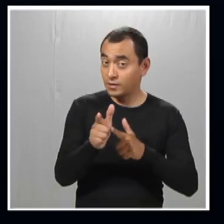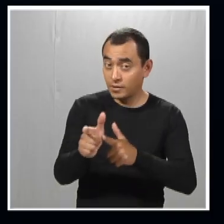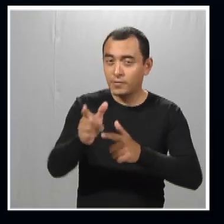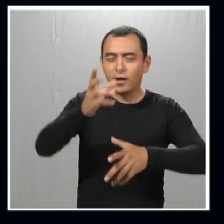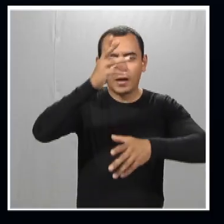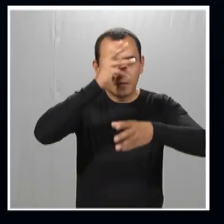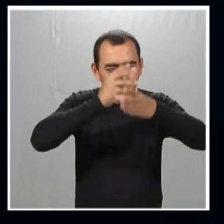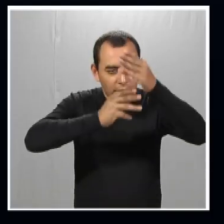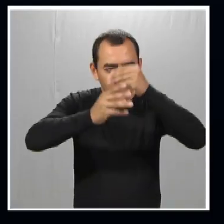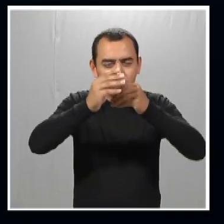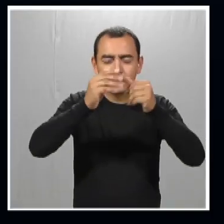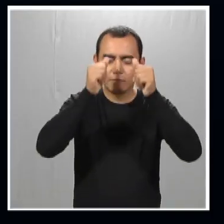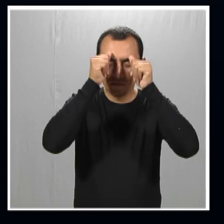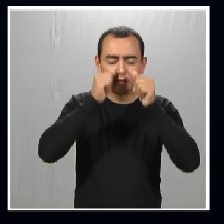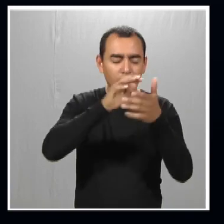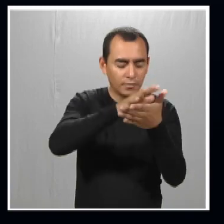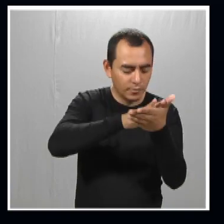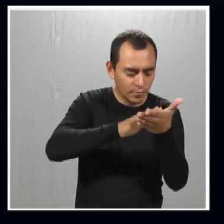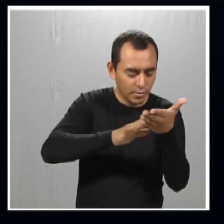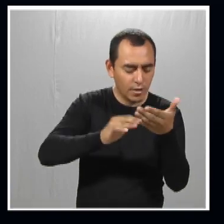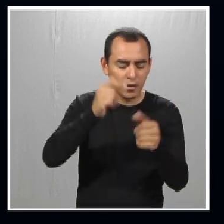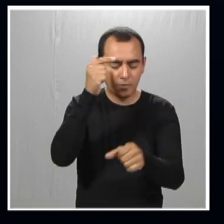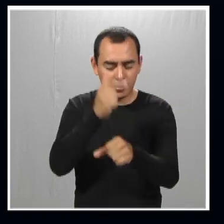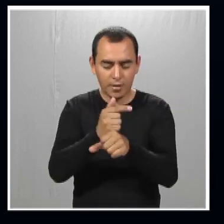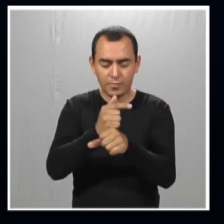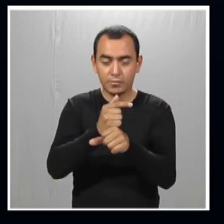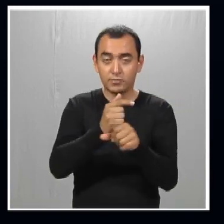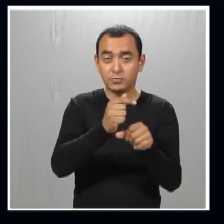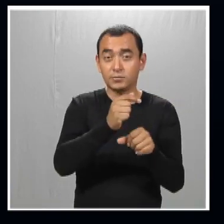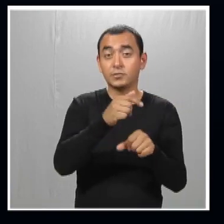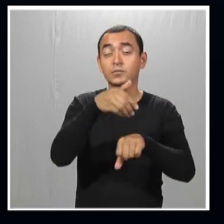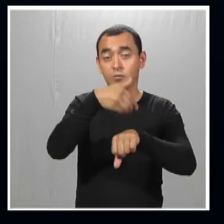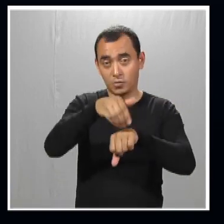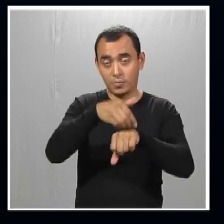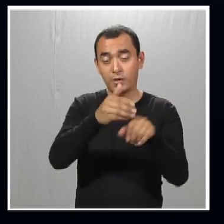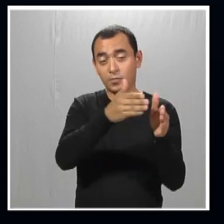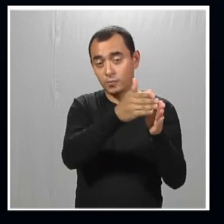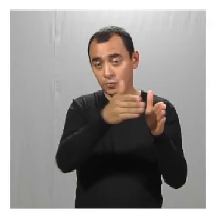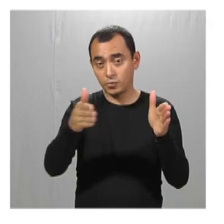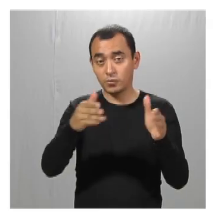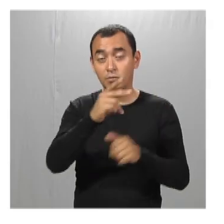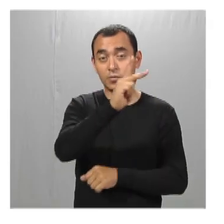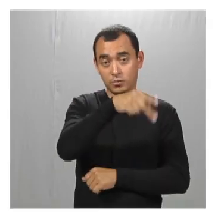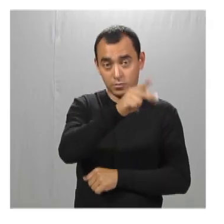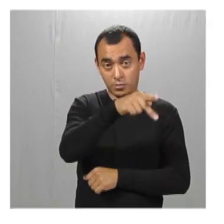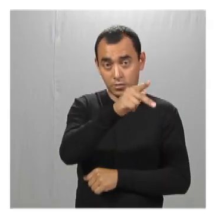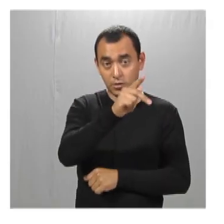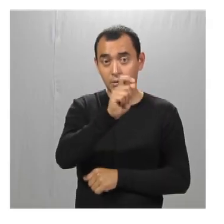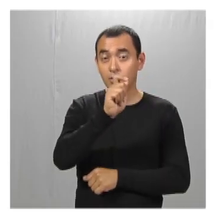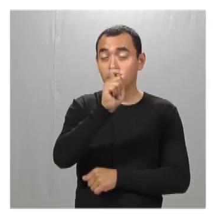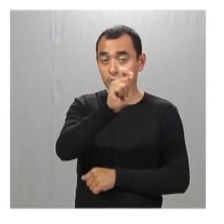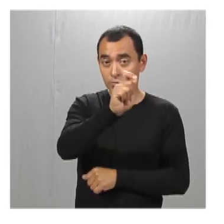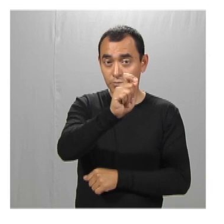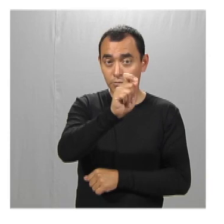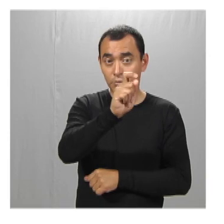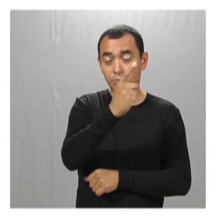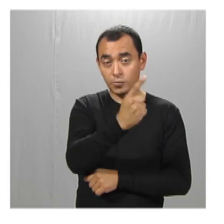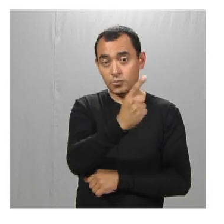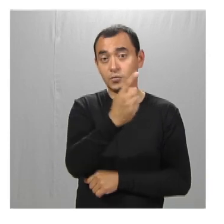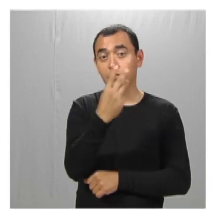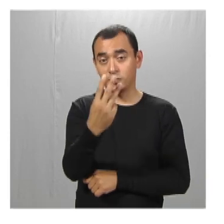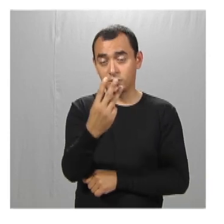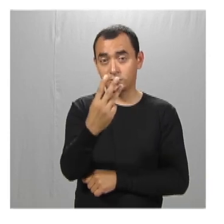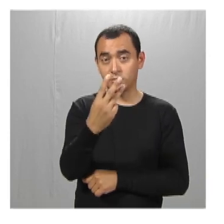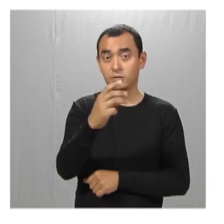Continuamos con el aprendizaje del sistema braille y encontramos la serie número 2. La letra K, que es el punto 1